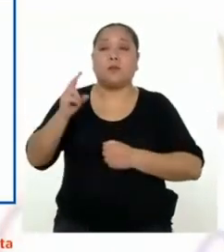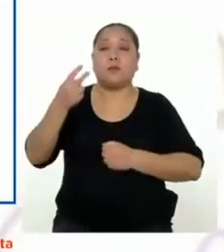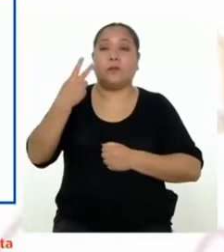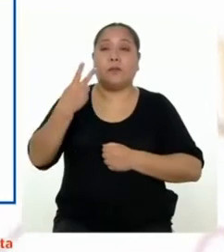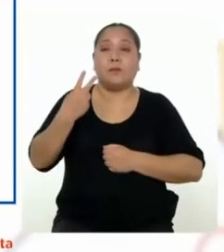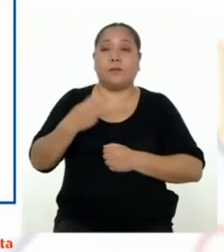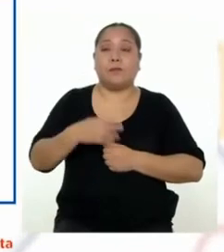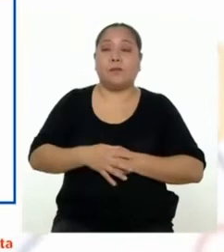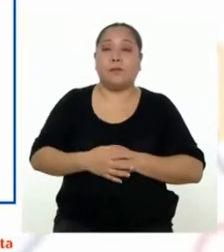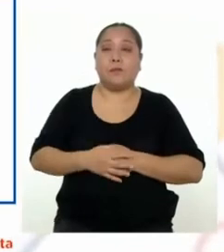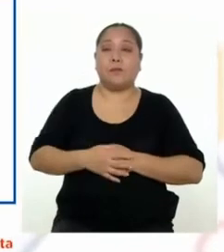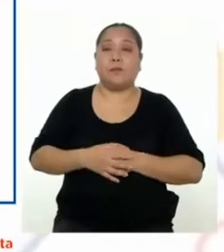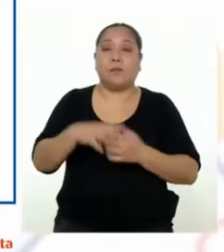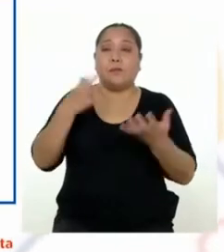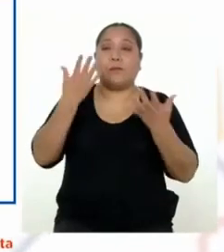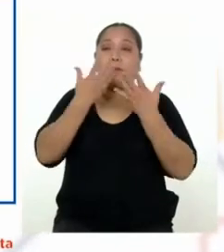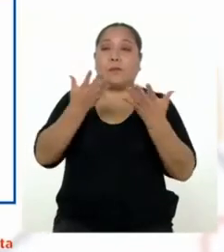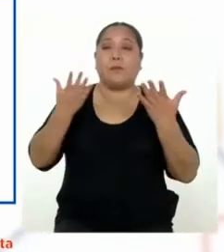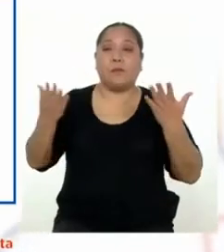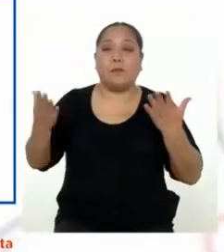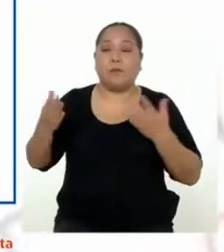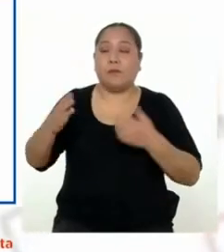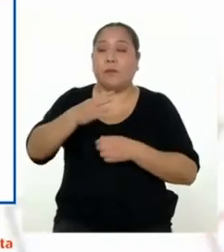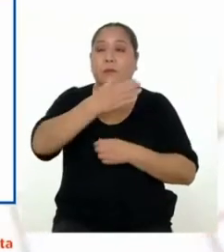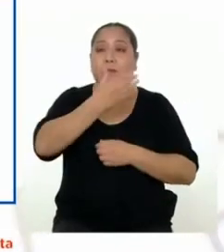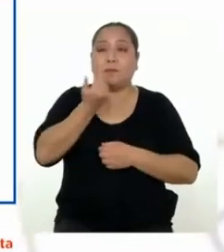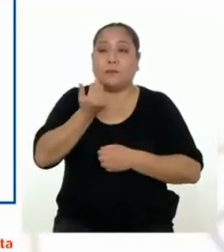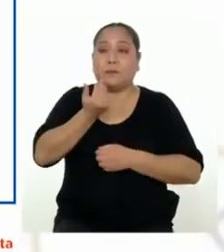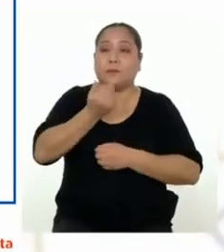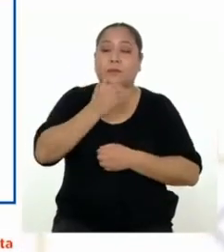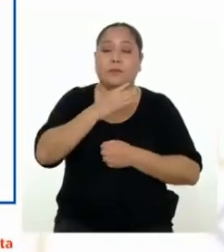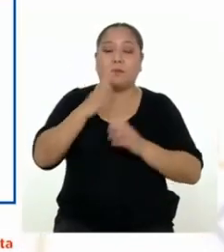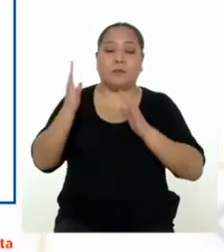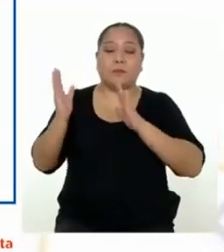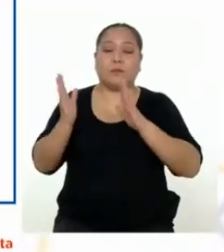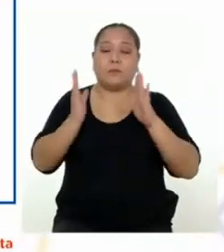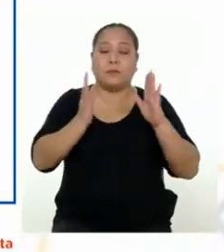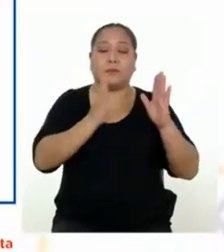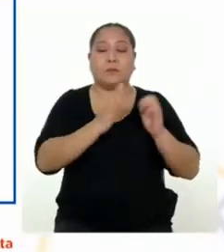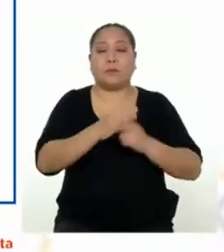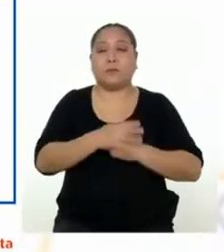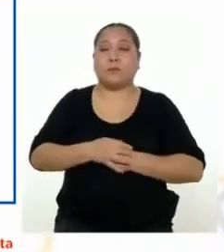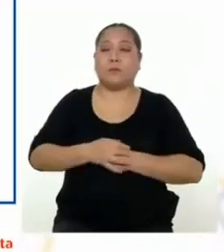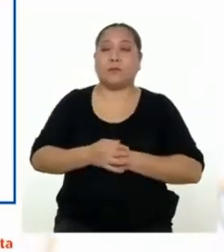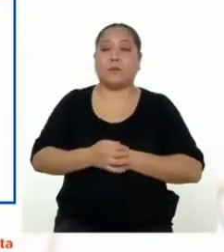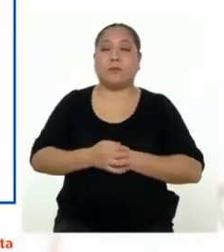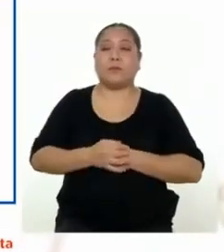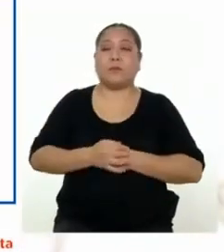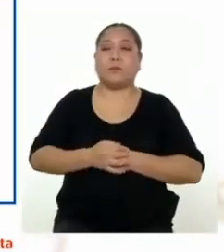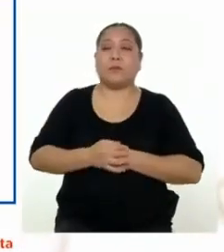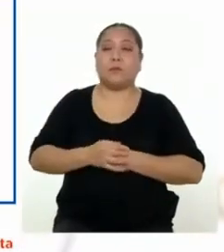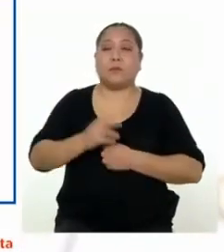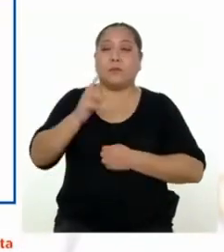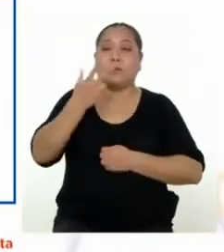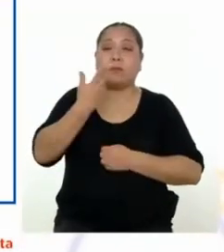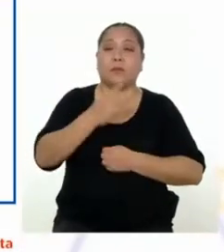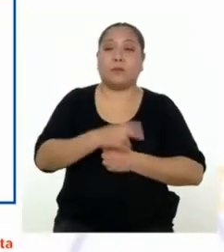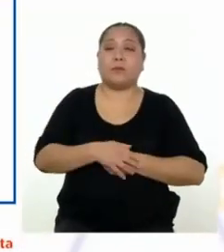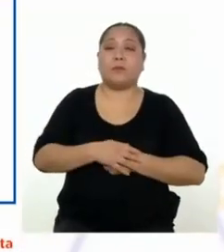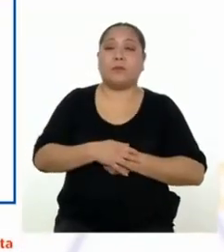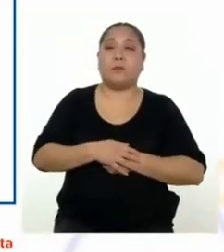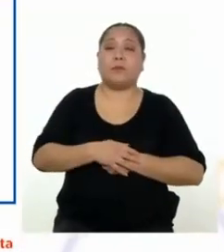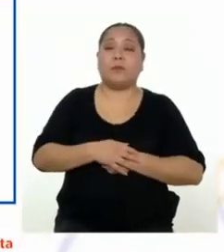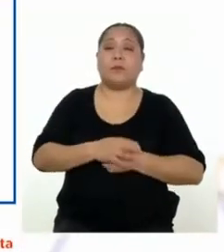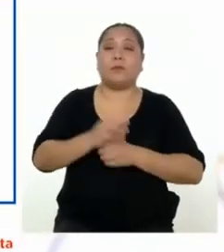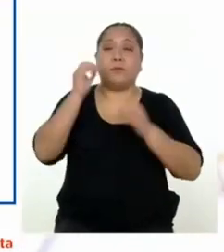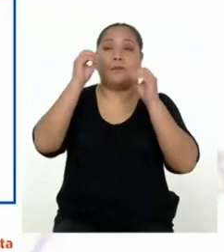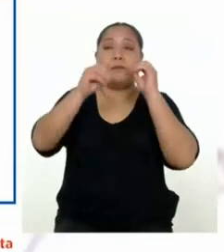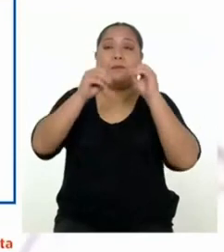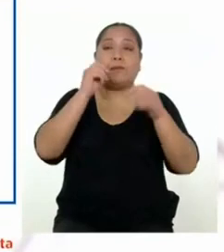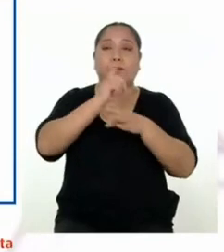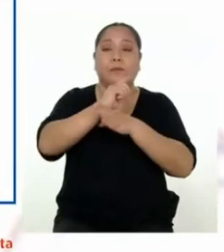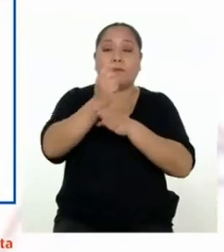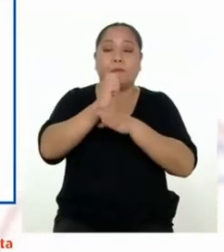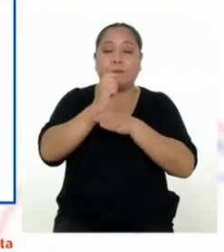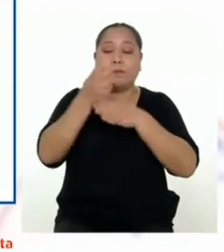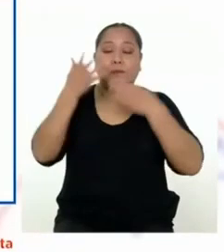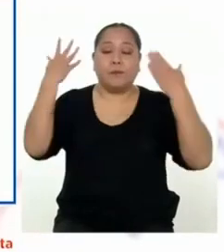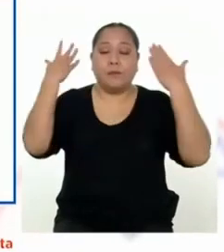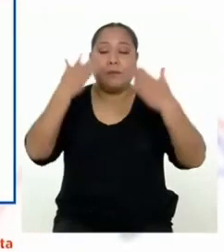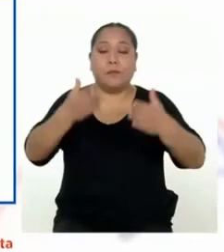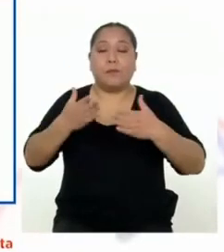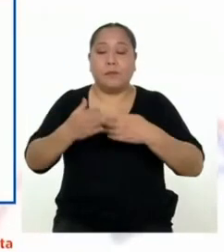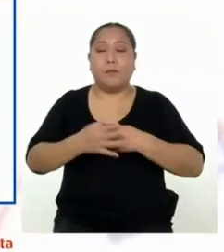segunda las acciones de mejora que están en el esquema de la organización de las ideas. En la tercera van las tareas